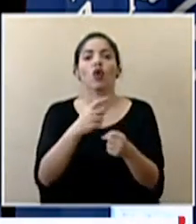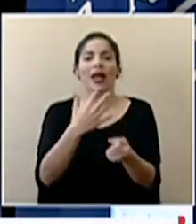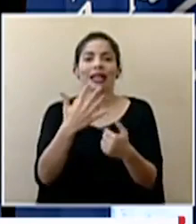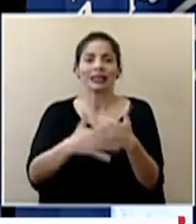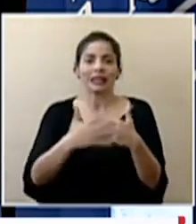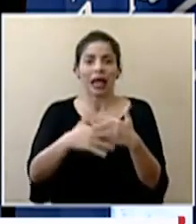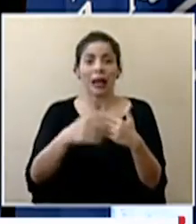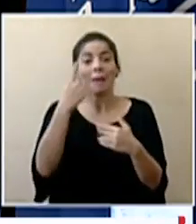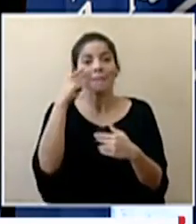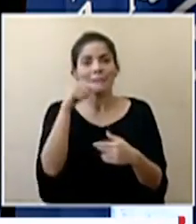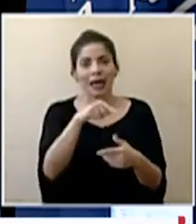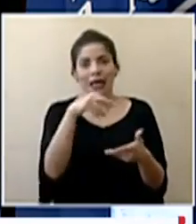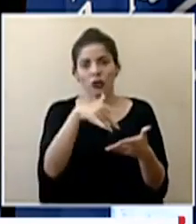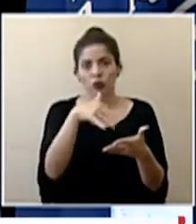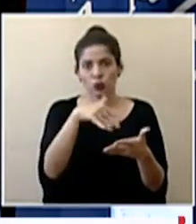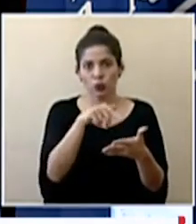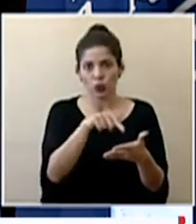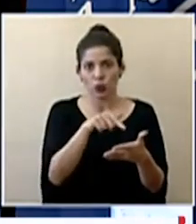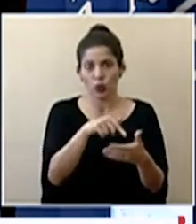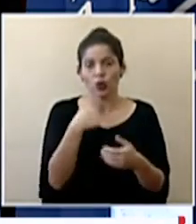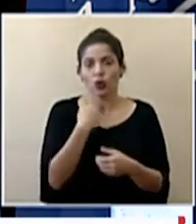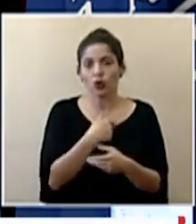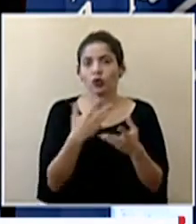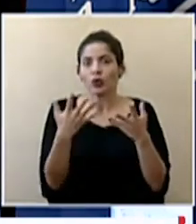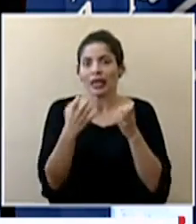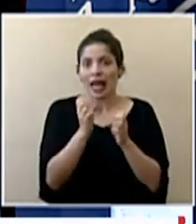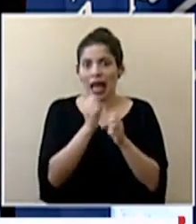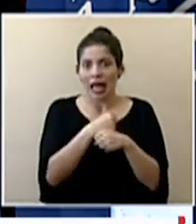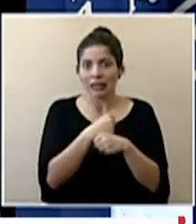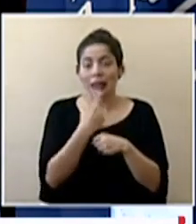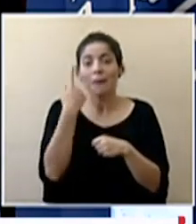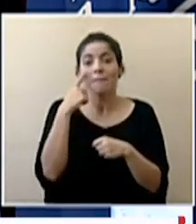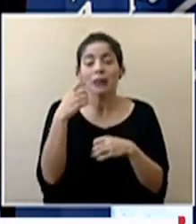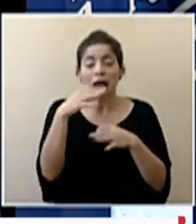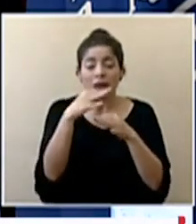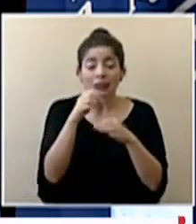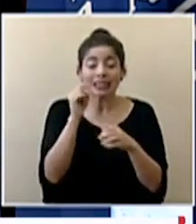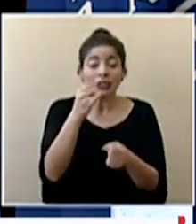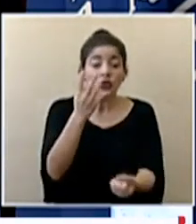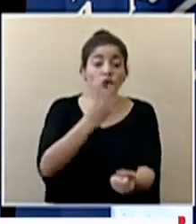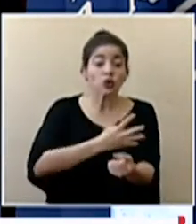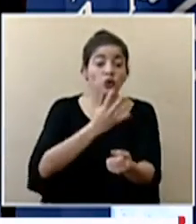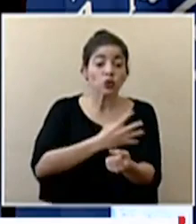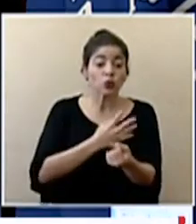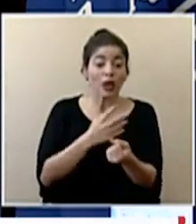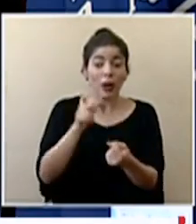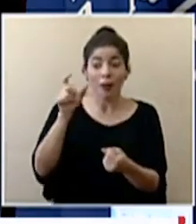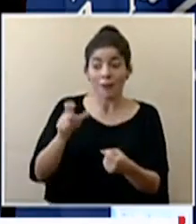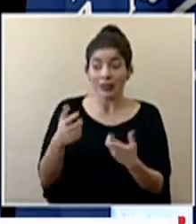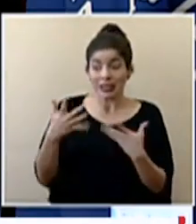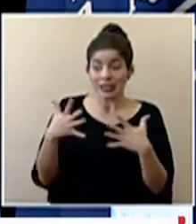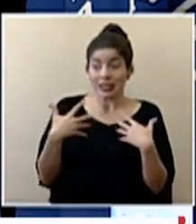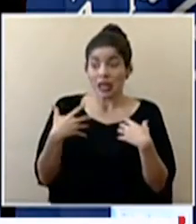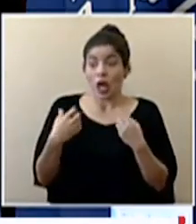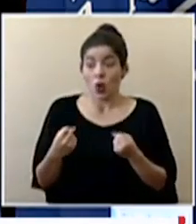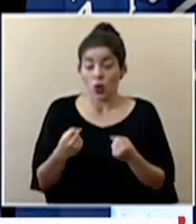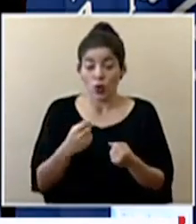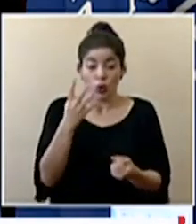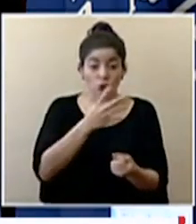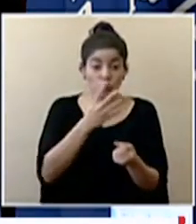este estudio que queremos realizar para determinar si suero convalesciente de un paciente recuperado